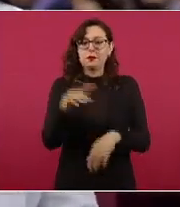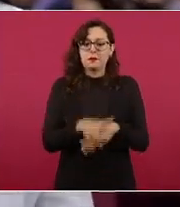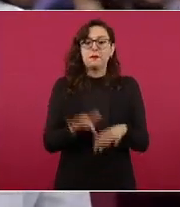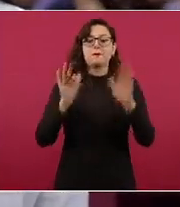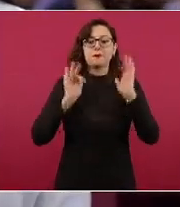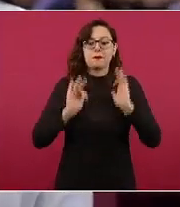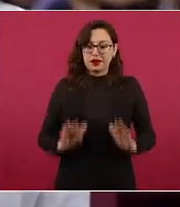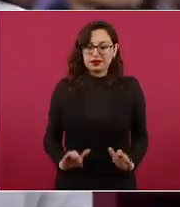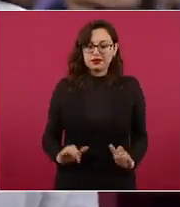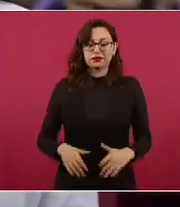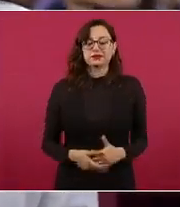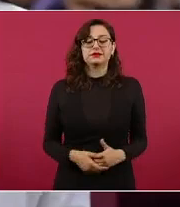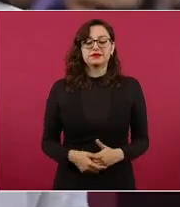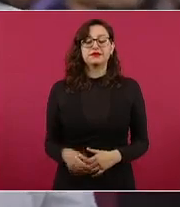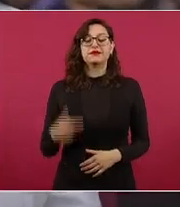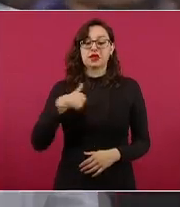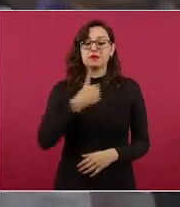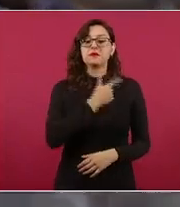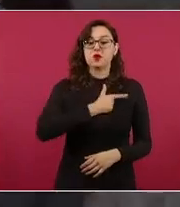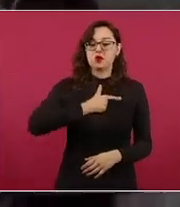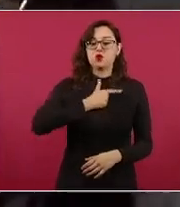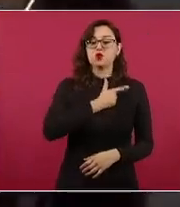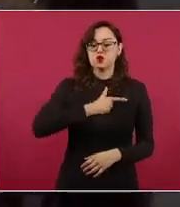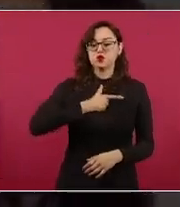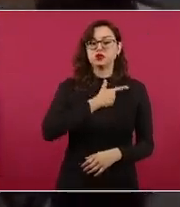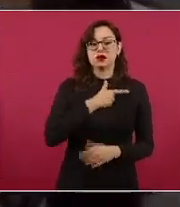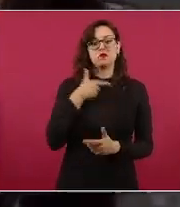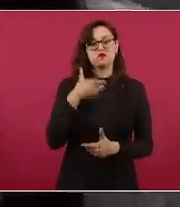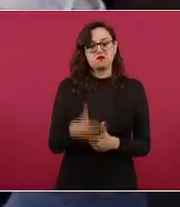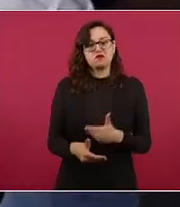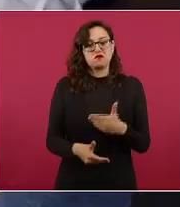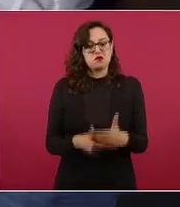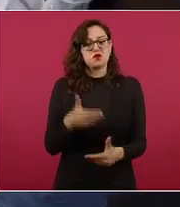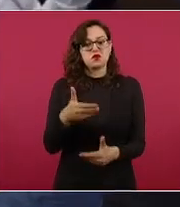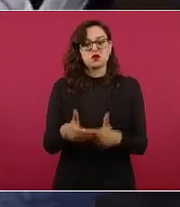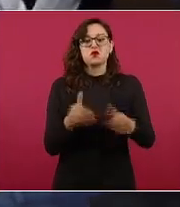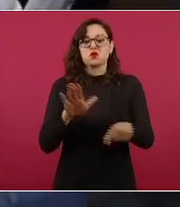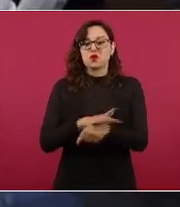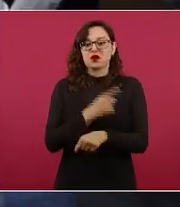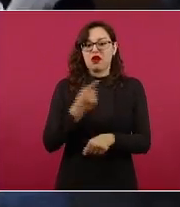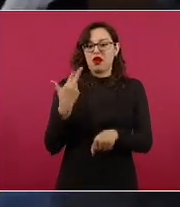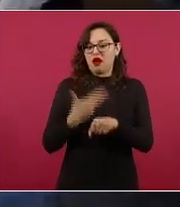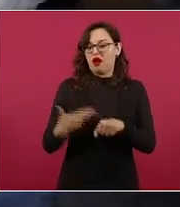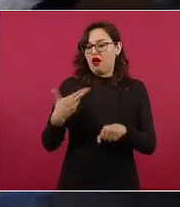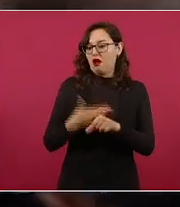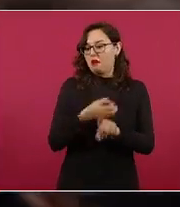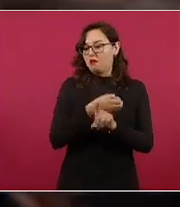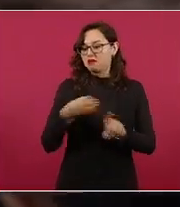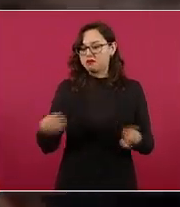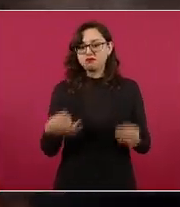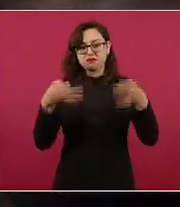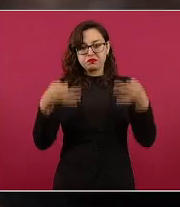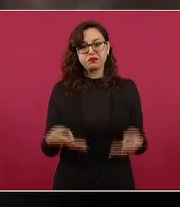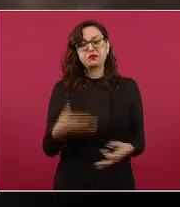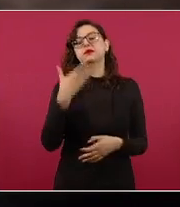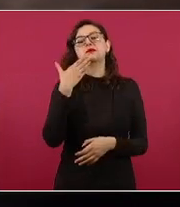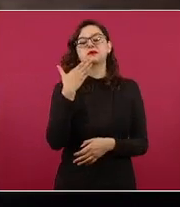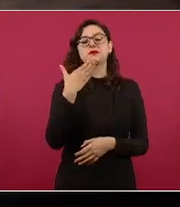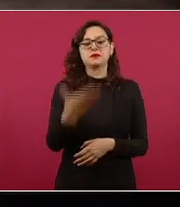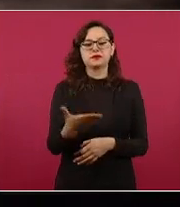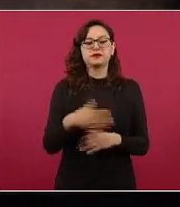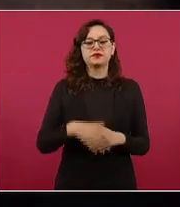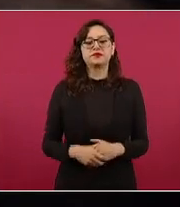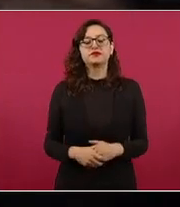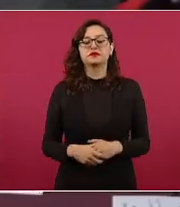todo este proceso es que se está teniendo una excelente organización. Se nota desde luego la